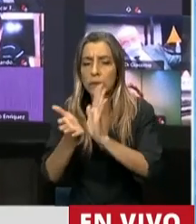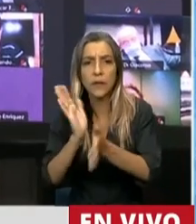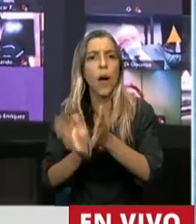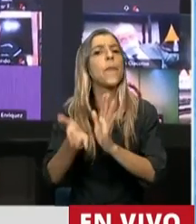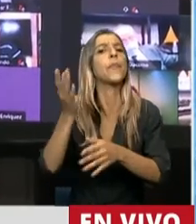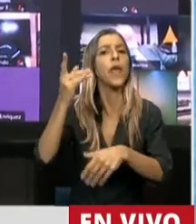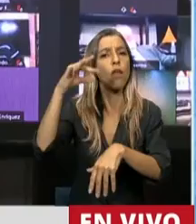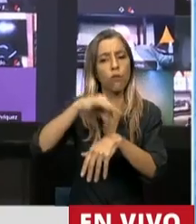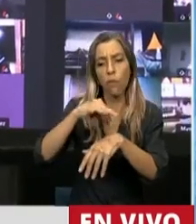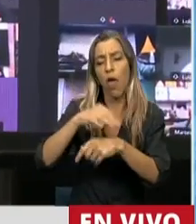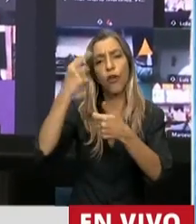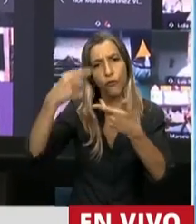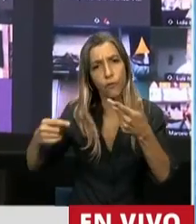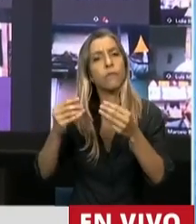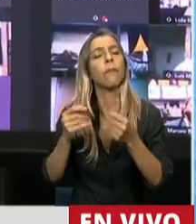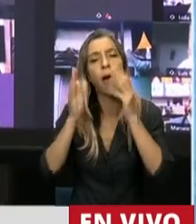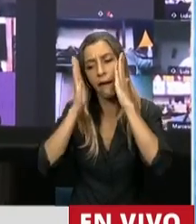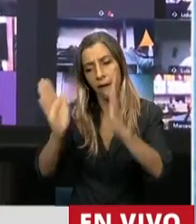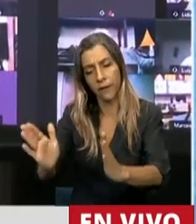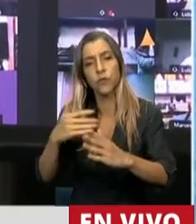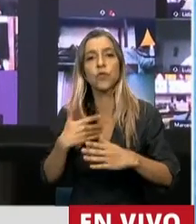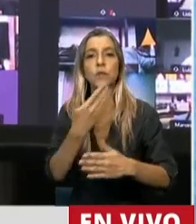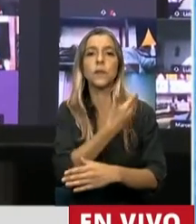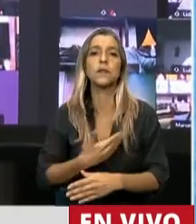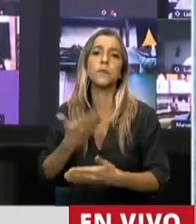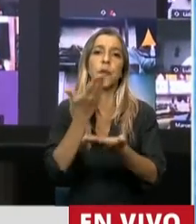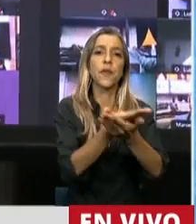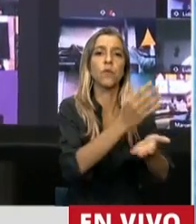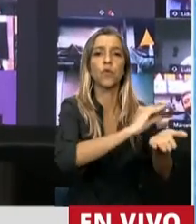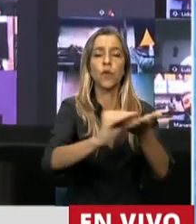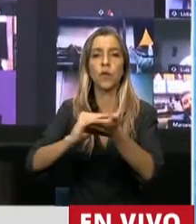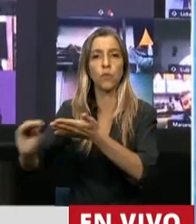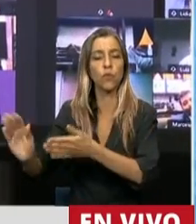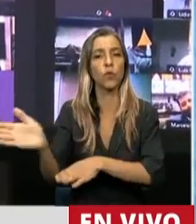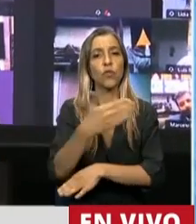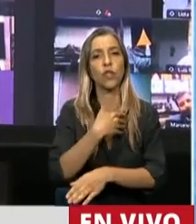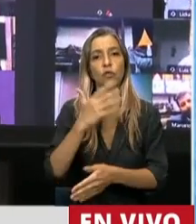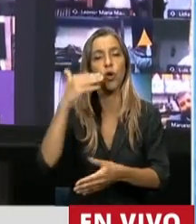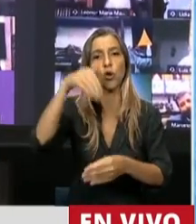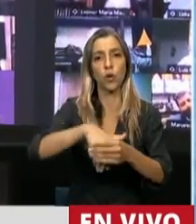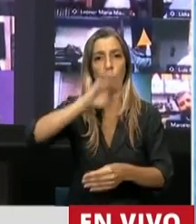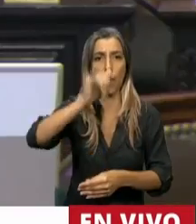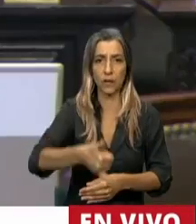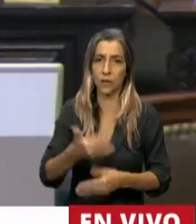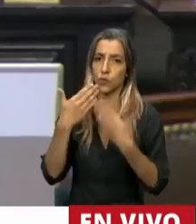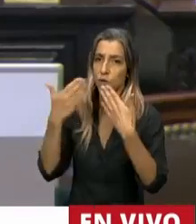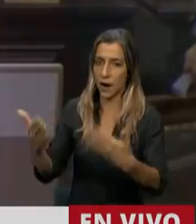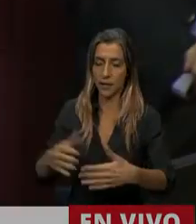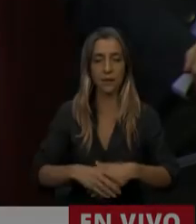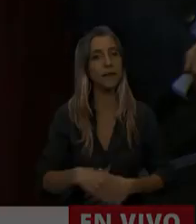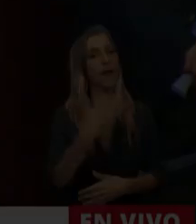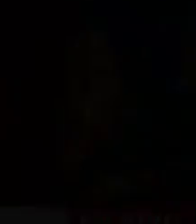Presidente, pedimos a todos los diputados acompañar el presente proyecto de ley. Muchas gracias. Gracias, diputado.